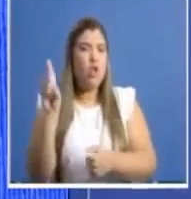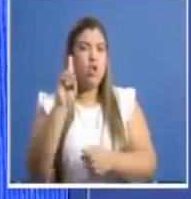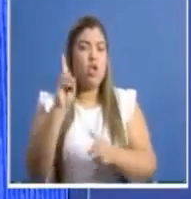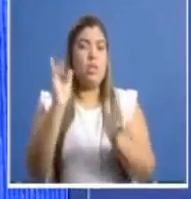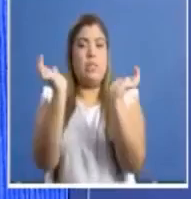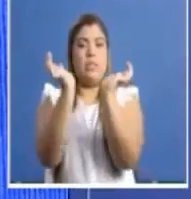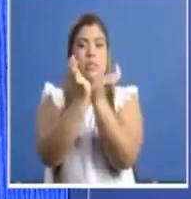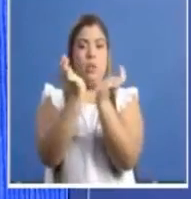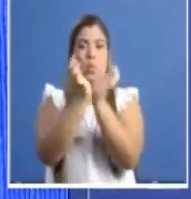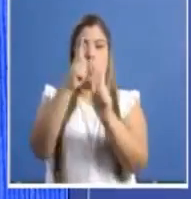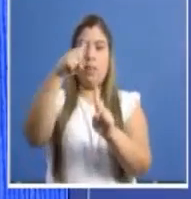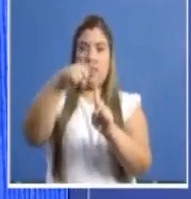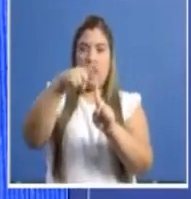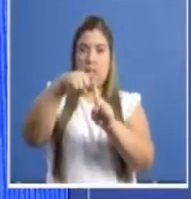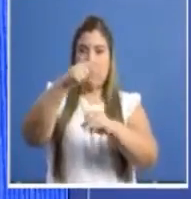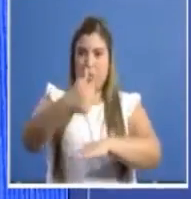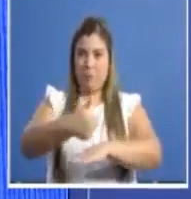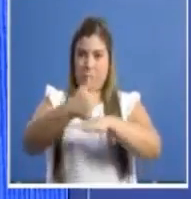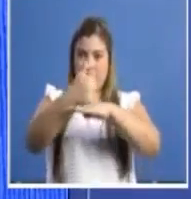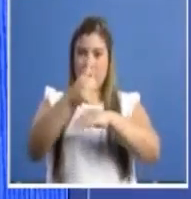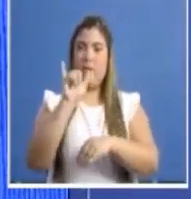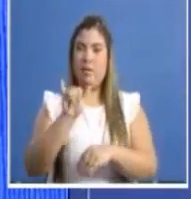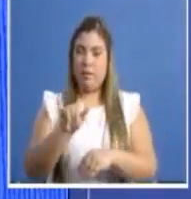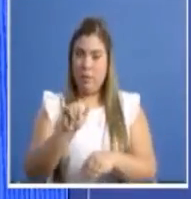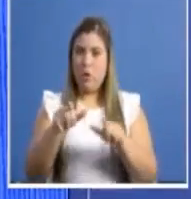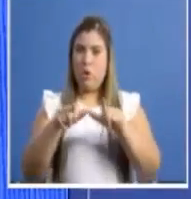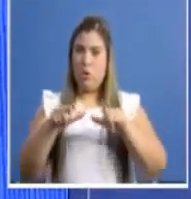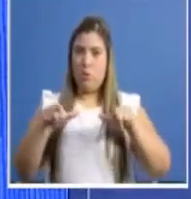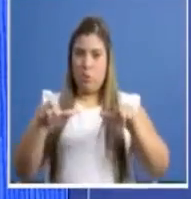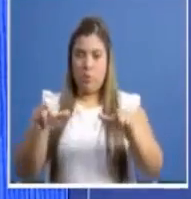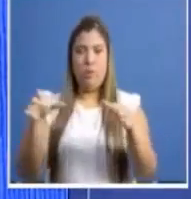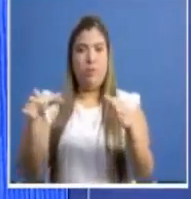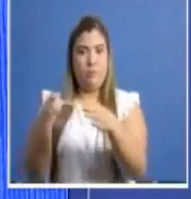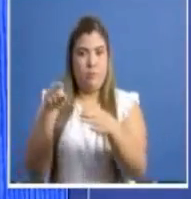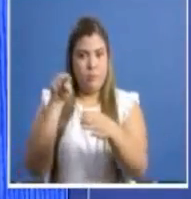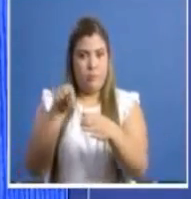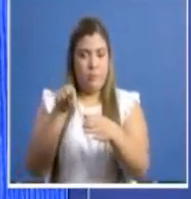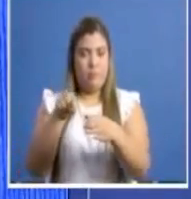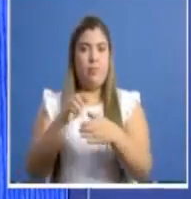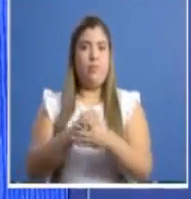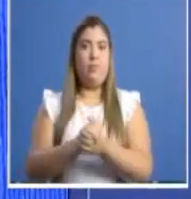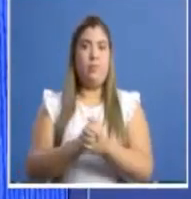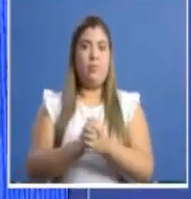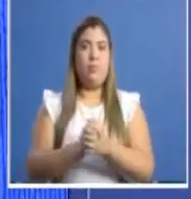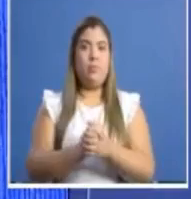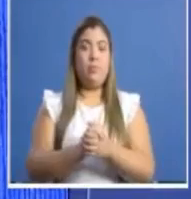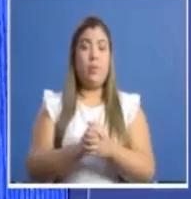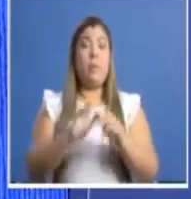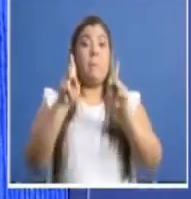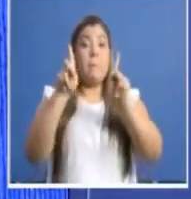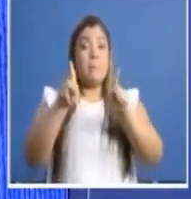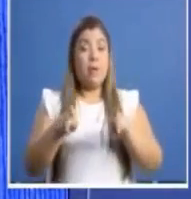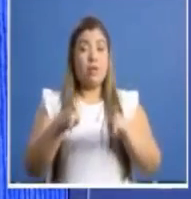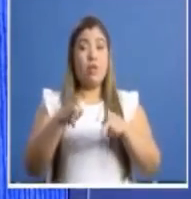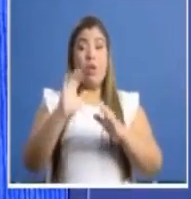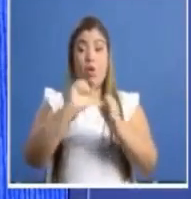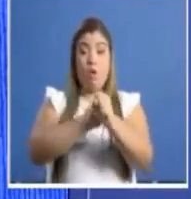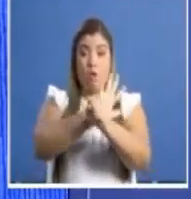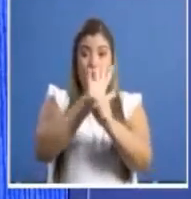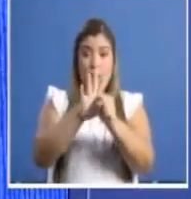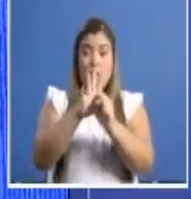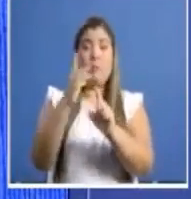los cuales tenían problemas metabólicos o